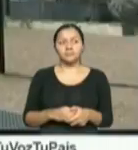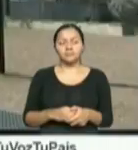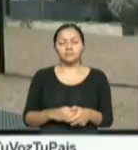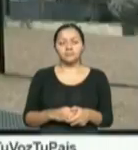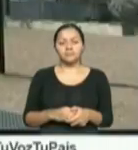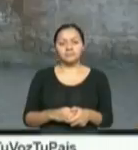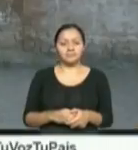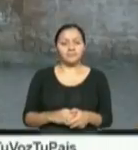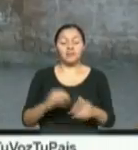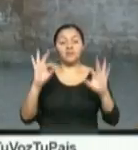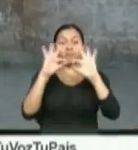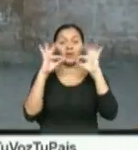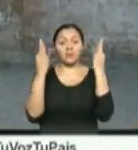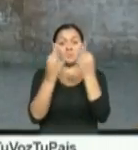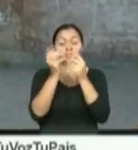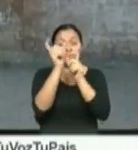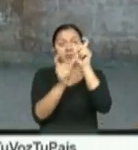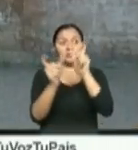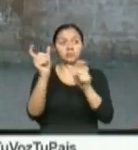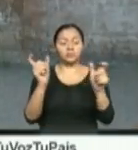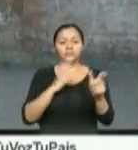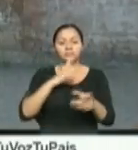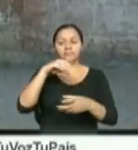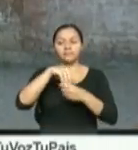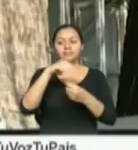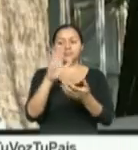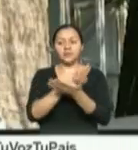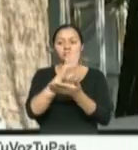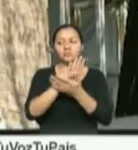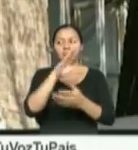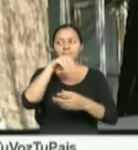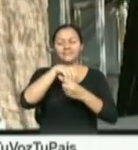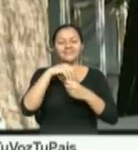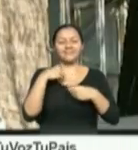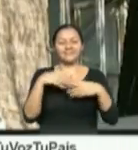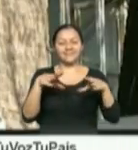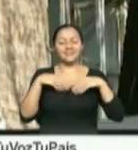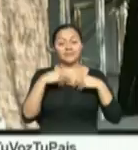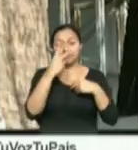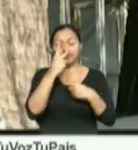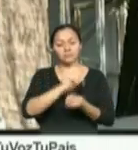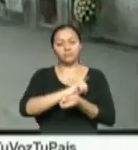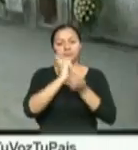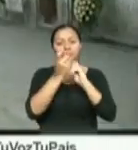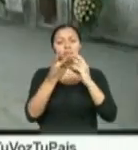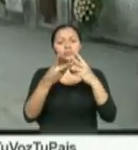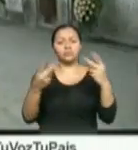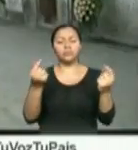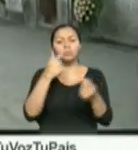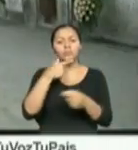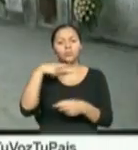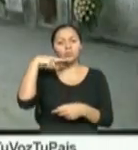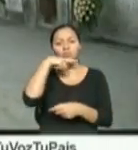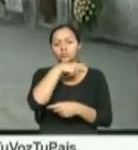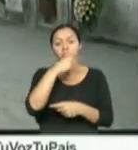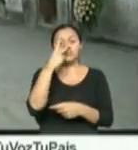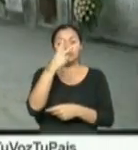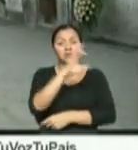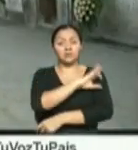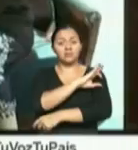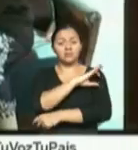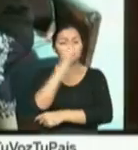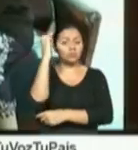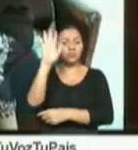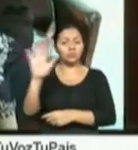Los familiares de las víctimas del asalto a la escuela de Beslan aceptan como una reparación la condena a Rusia del Tribunal Europeo de